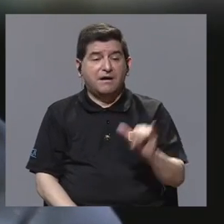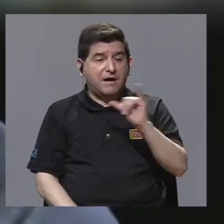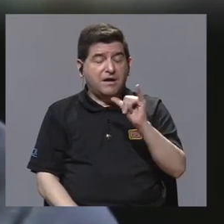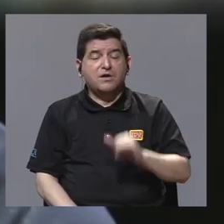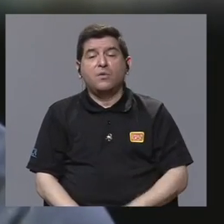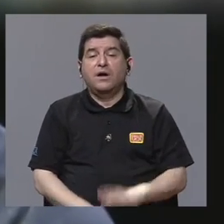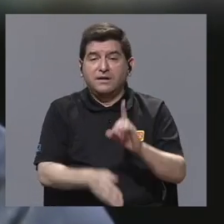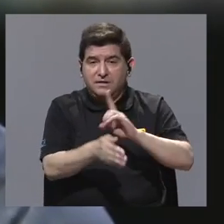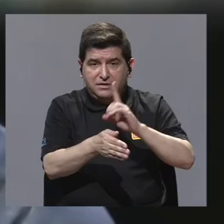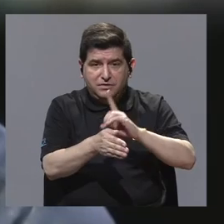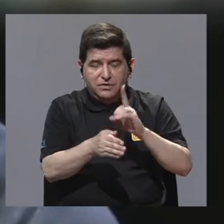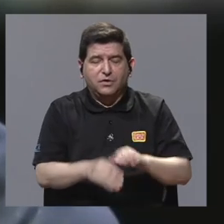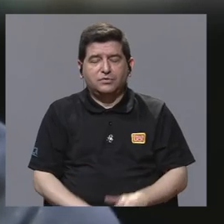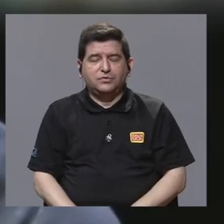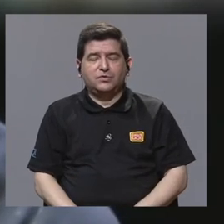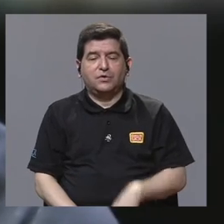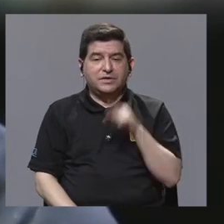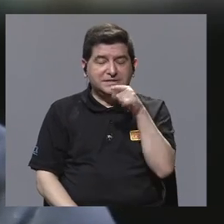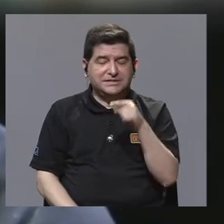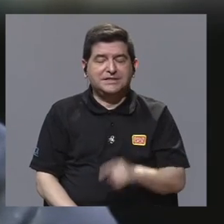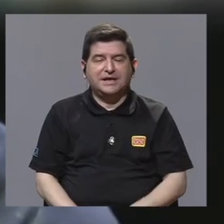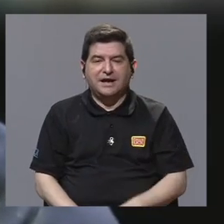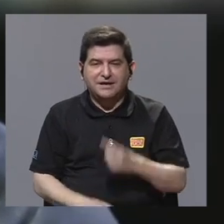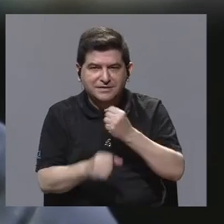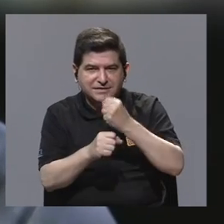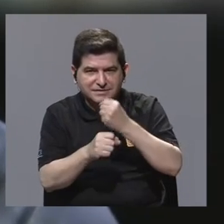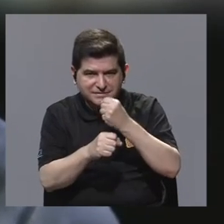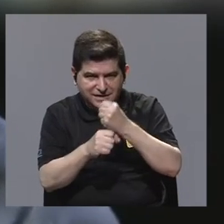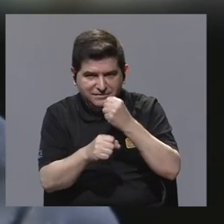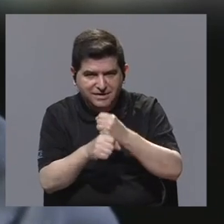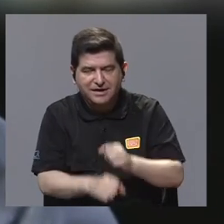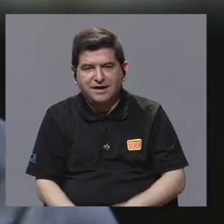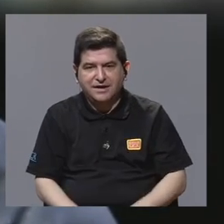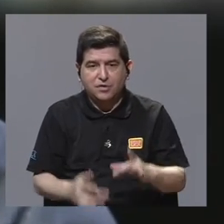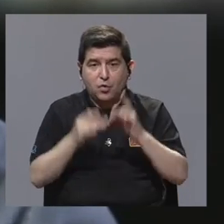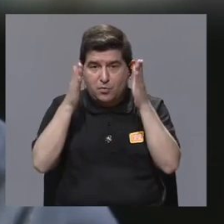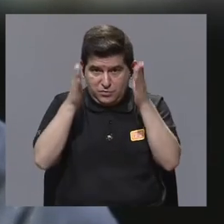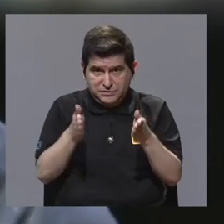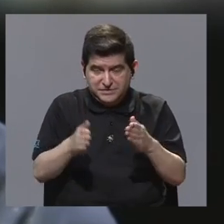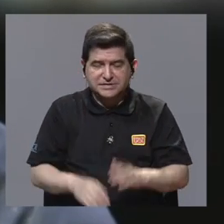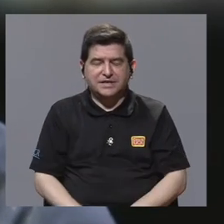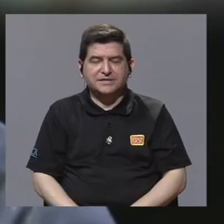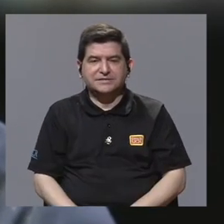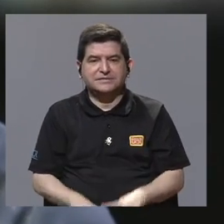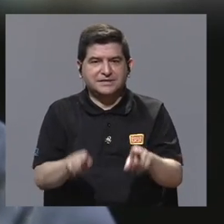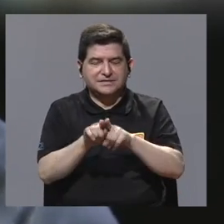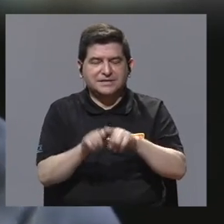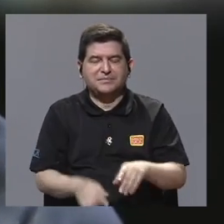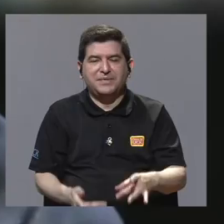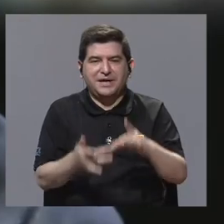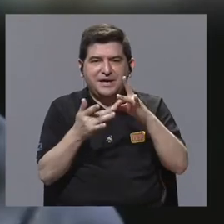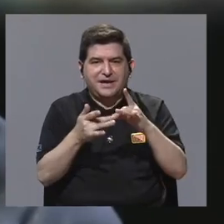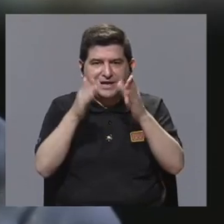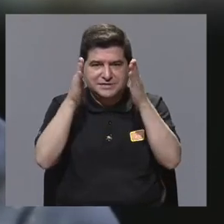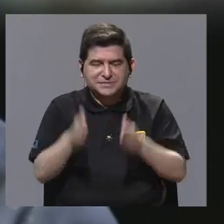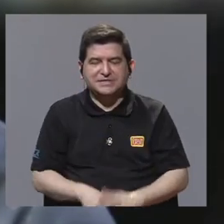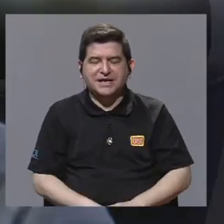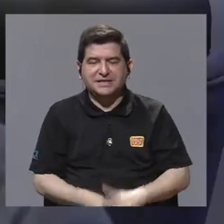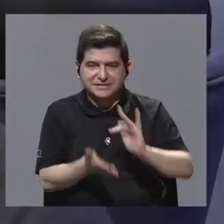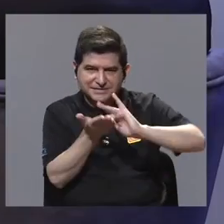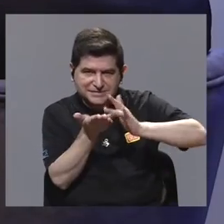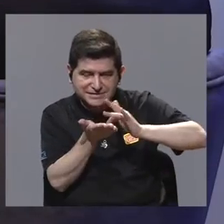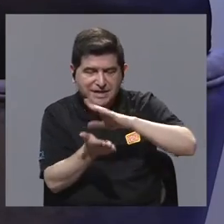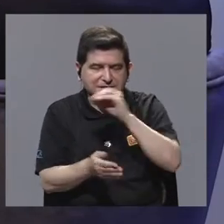mismos médicos nucleares que estarán ahí en el ciclotron, los mismos radiofarmacéutas y los imaginólogos